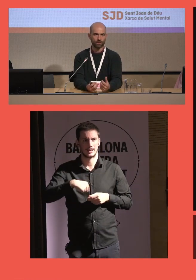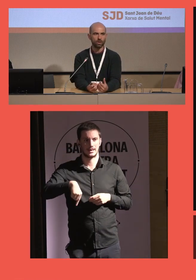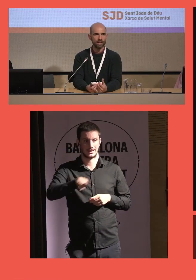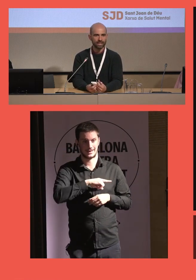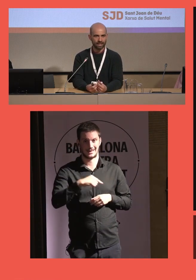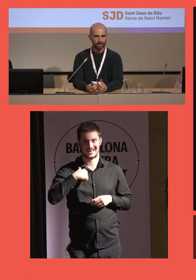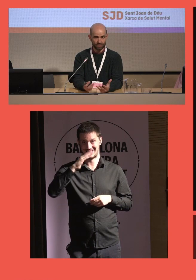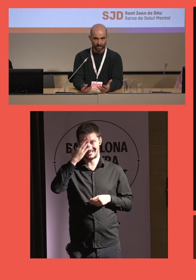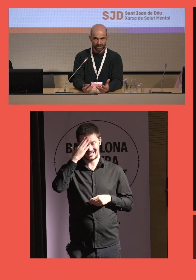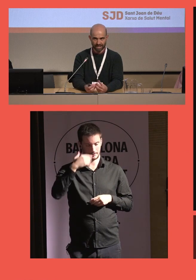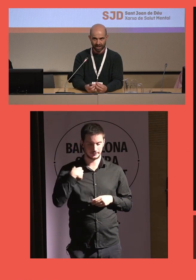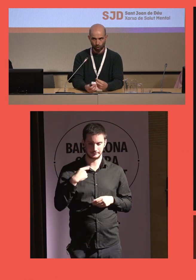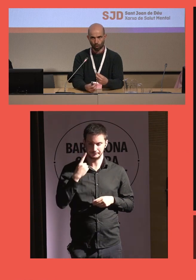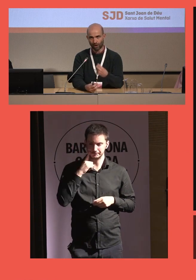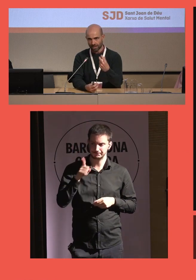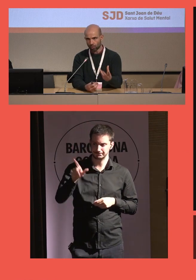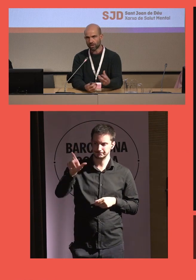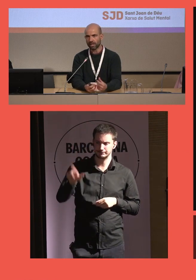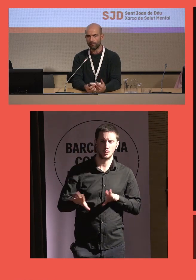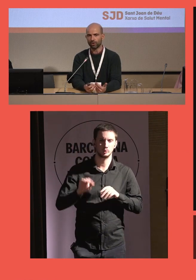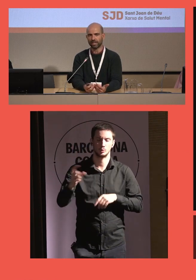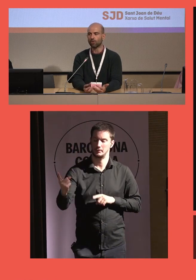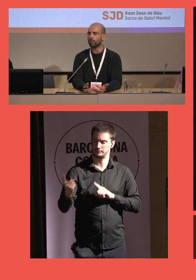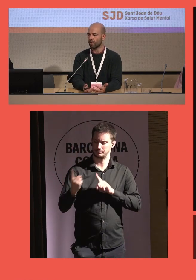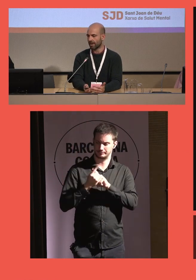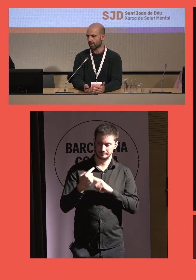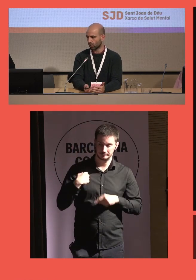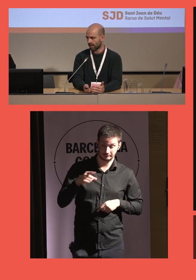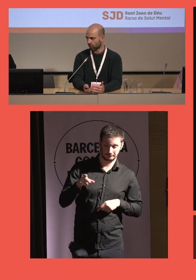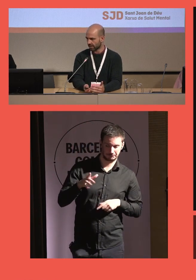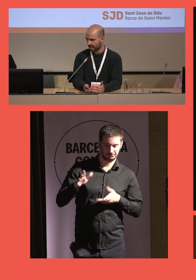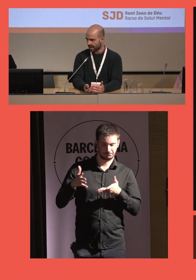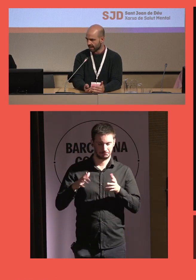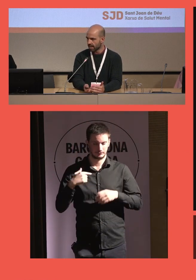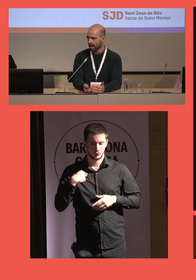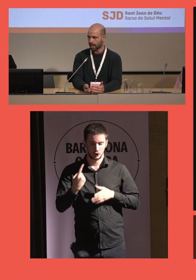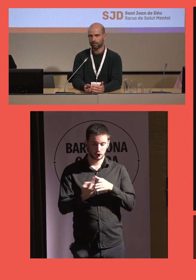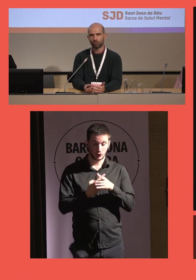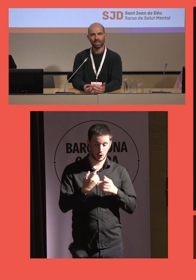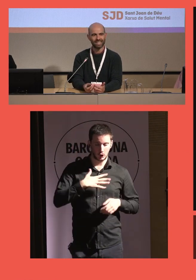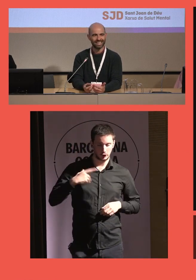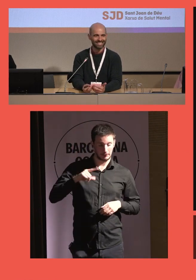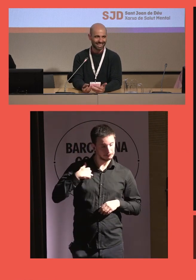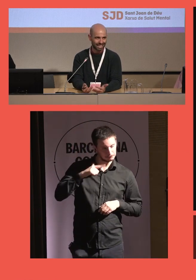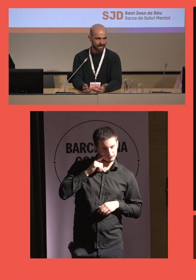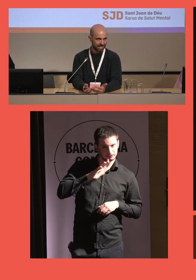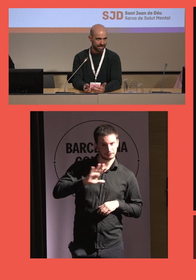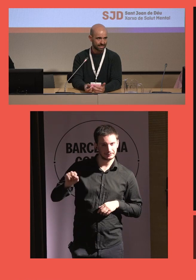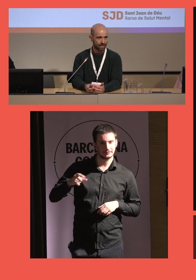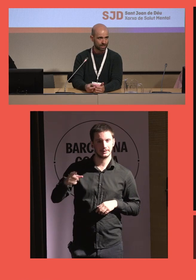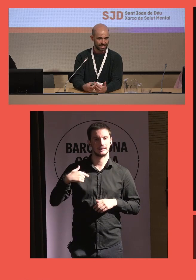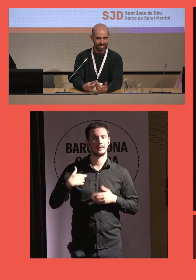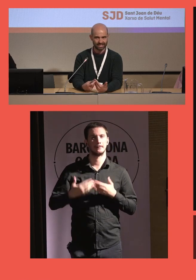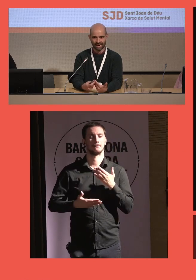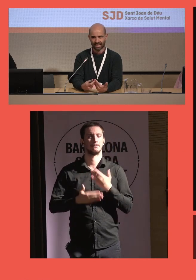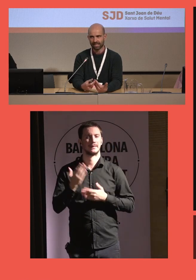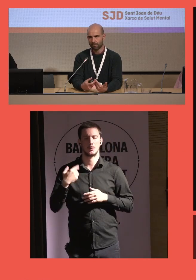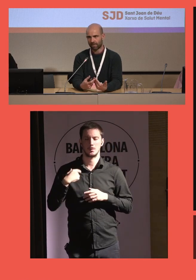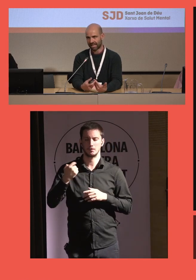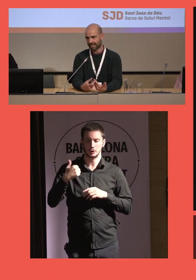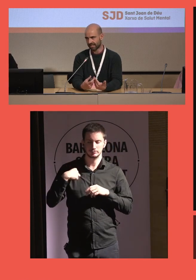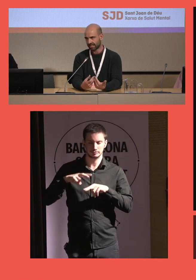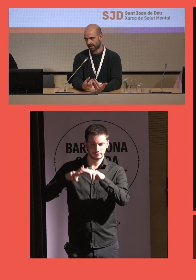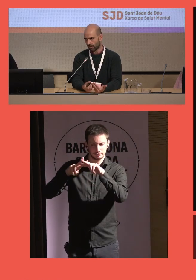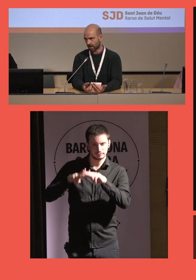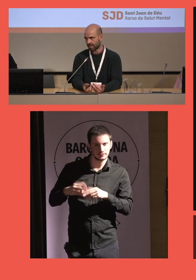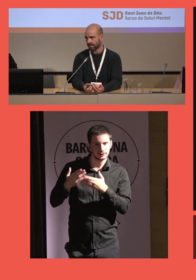hay un usuario que manifiesta o que intuyen que puede tener un problema de soledad no deseada, hacemos una serie de escalas validadas. Hay una serie de escalas